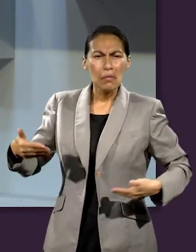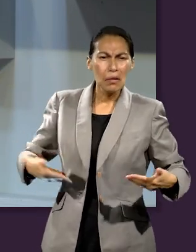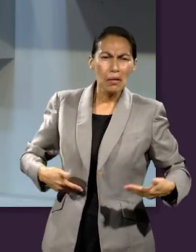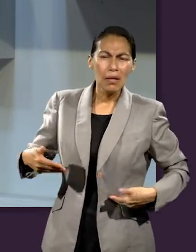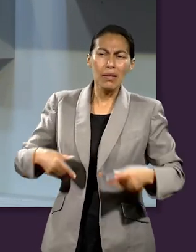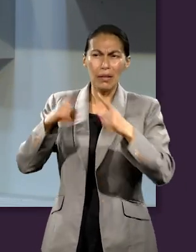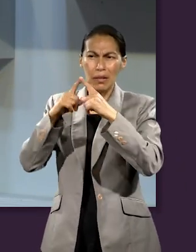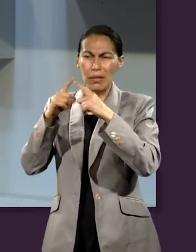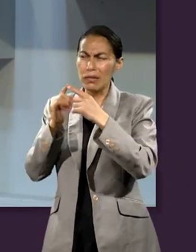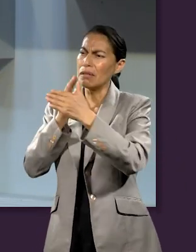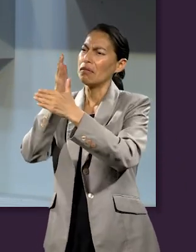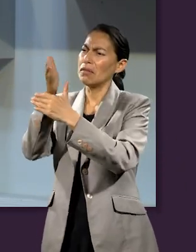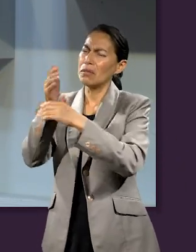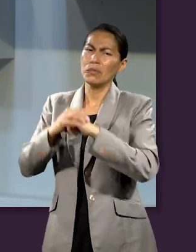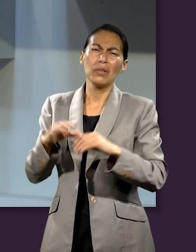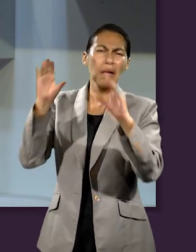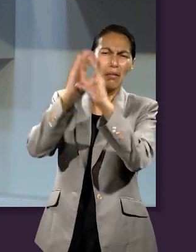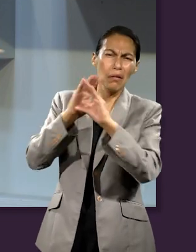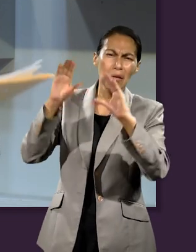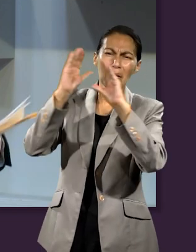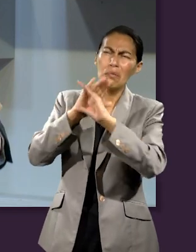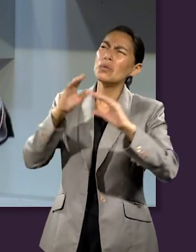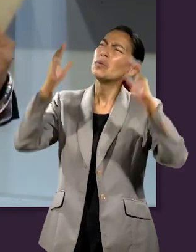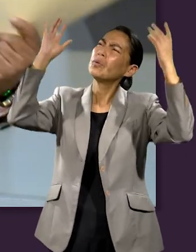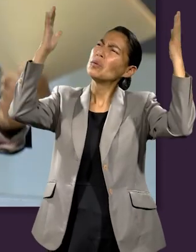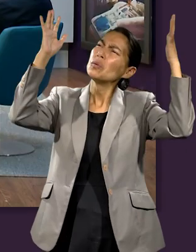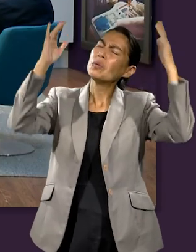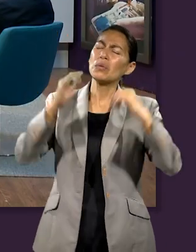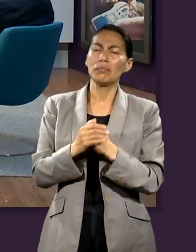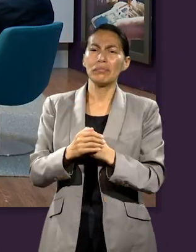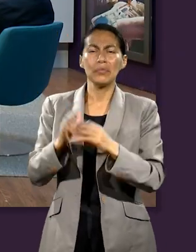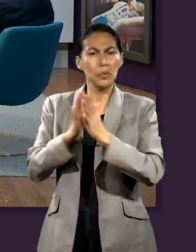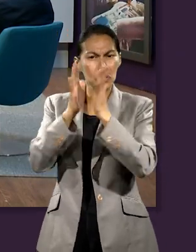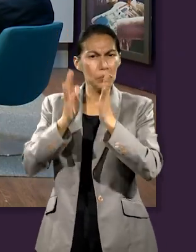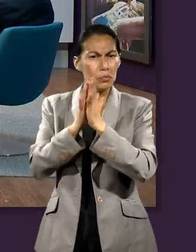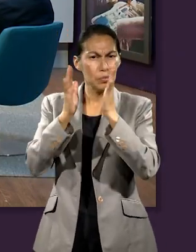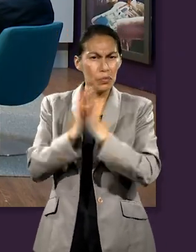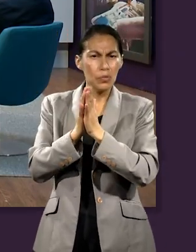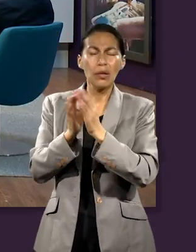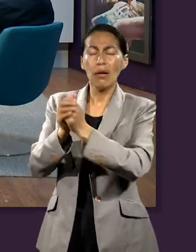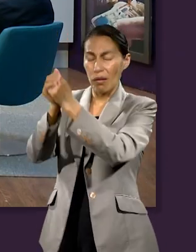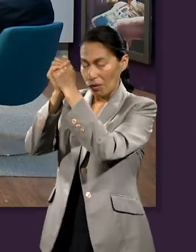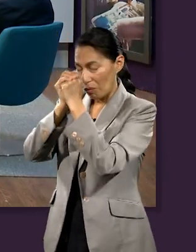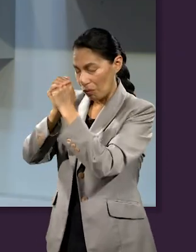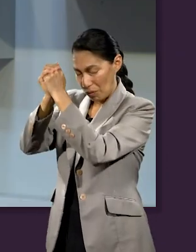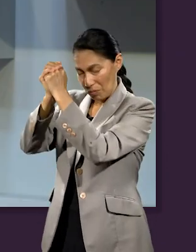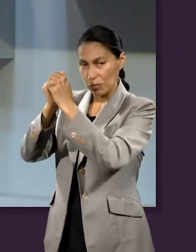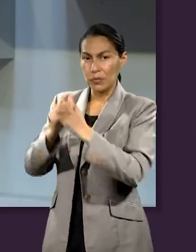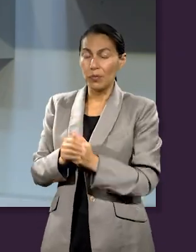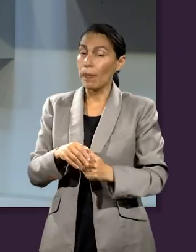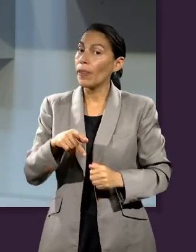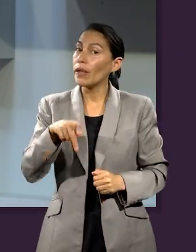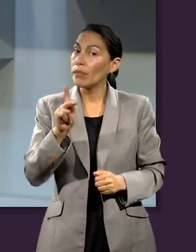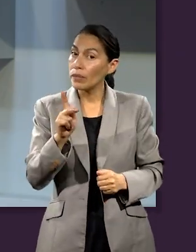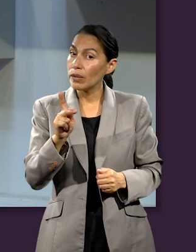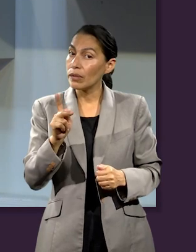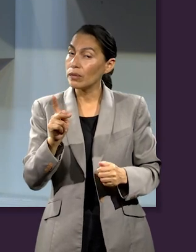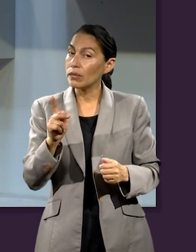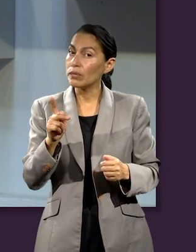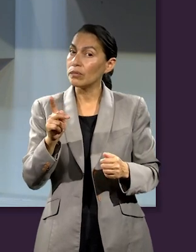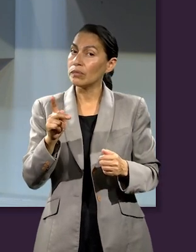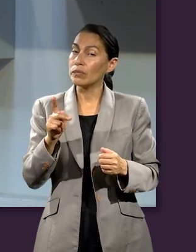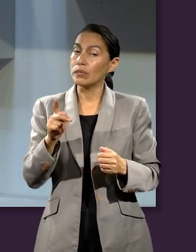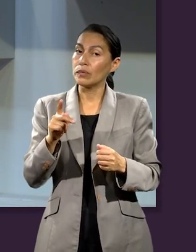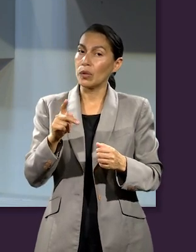realizamos cuando vamos a un templo. Cantar, levantar las manos, participar, solemos decir, estamos adorando. Pero en